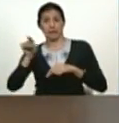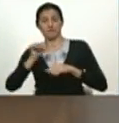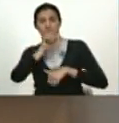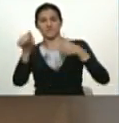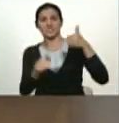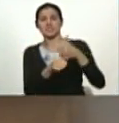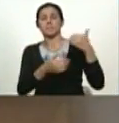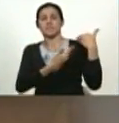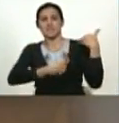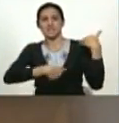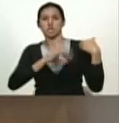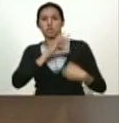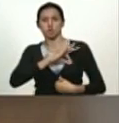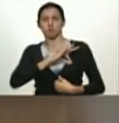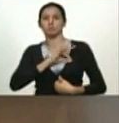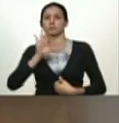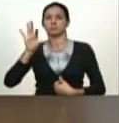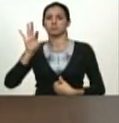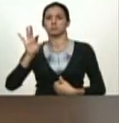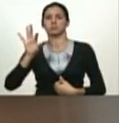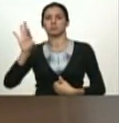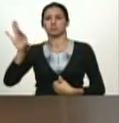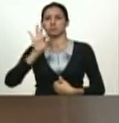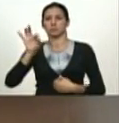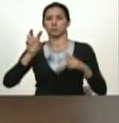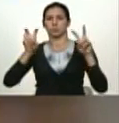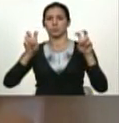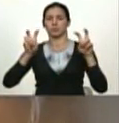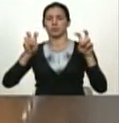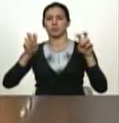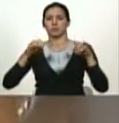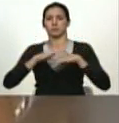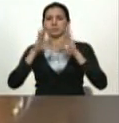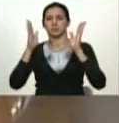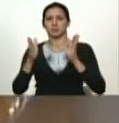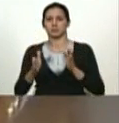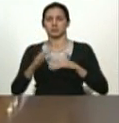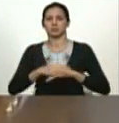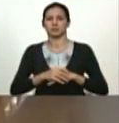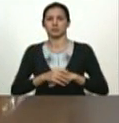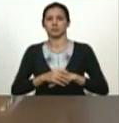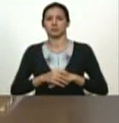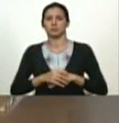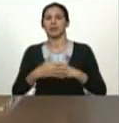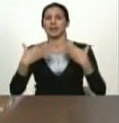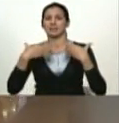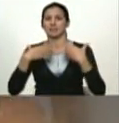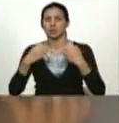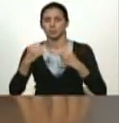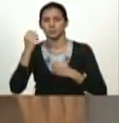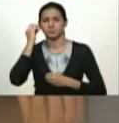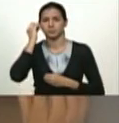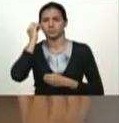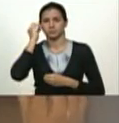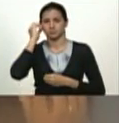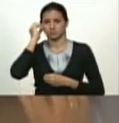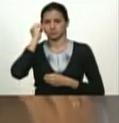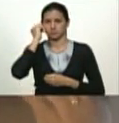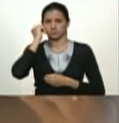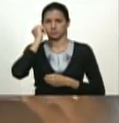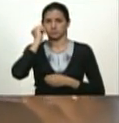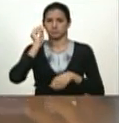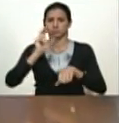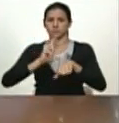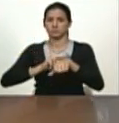estoy designando a la nueva ministra del poder popular para la salud se trata de la